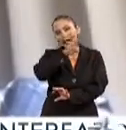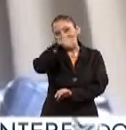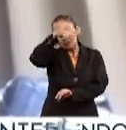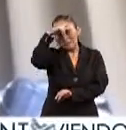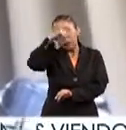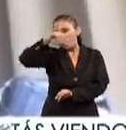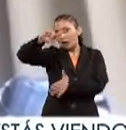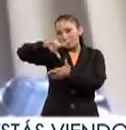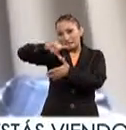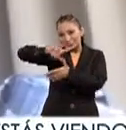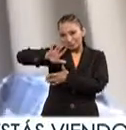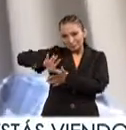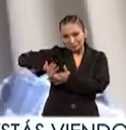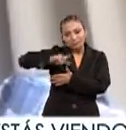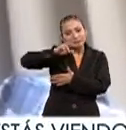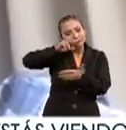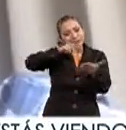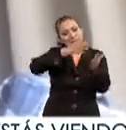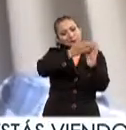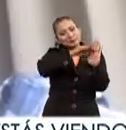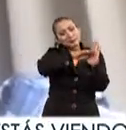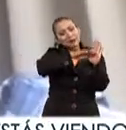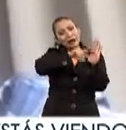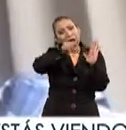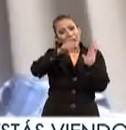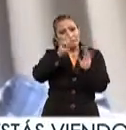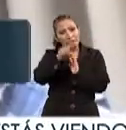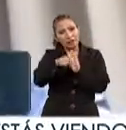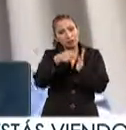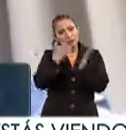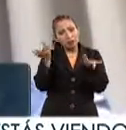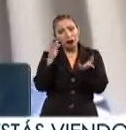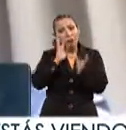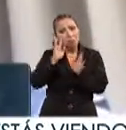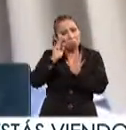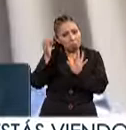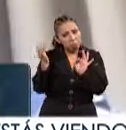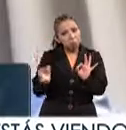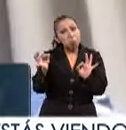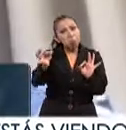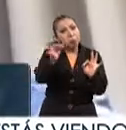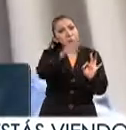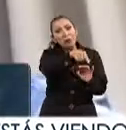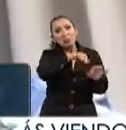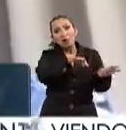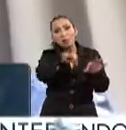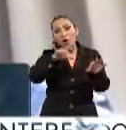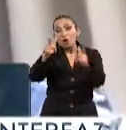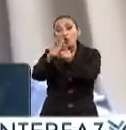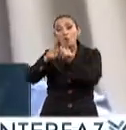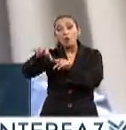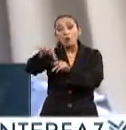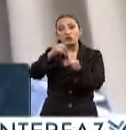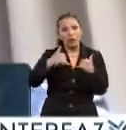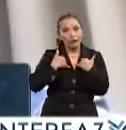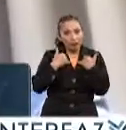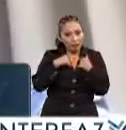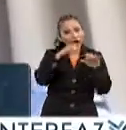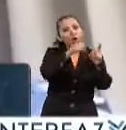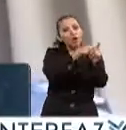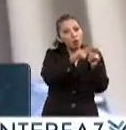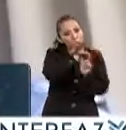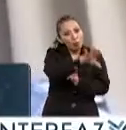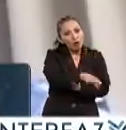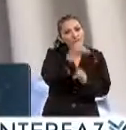México y en América Latina ha sido justamente probada validada y trabajada con colectivos de jóvenes con